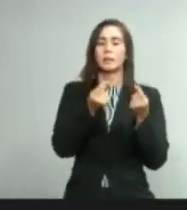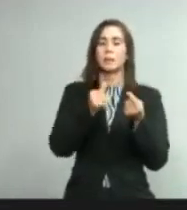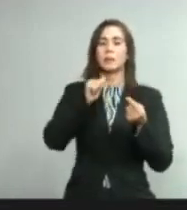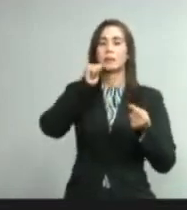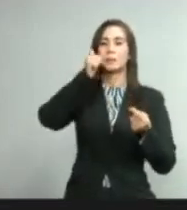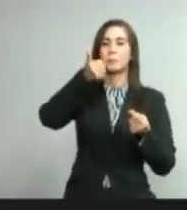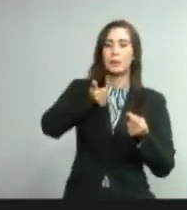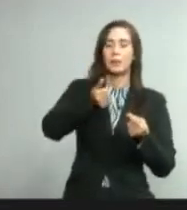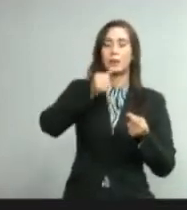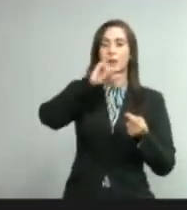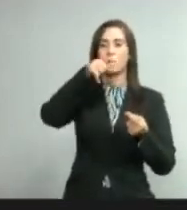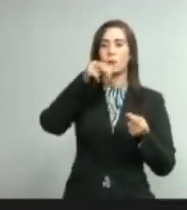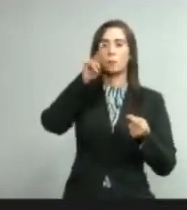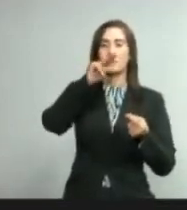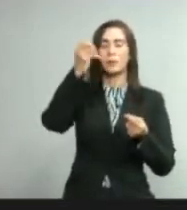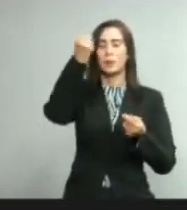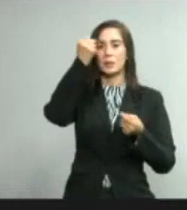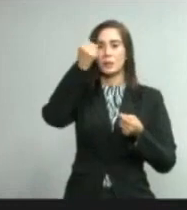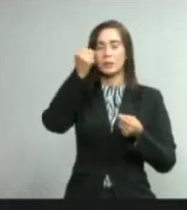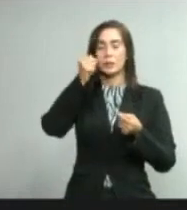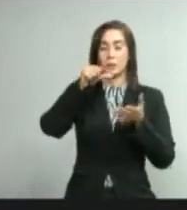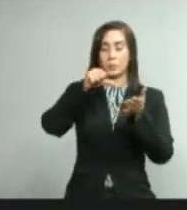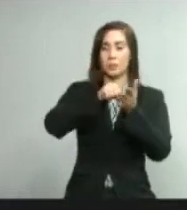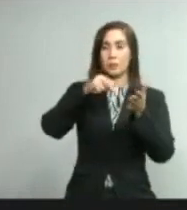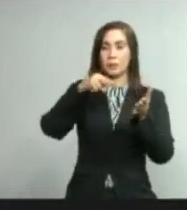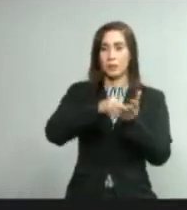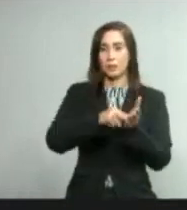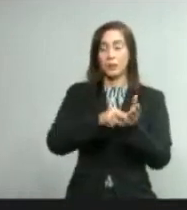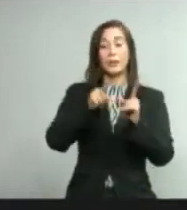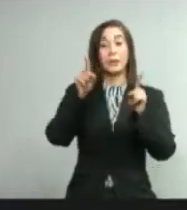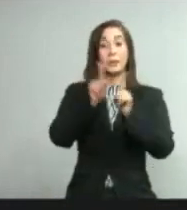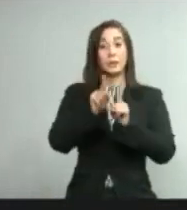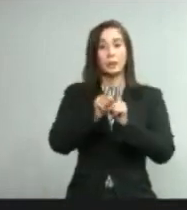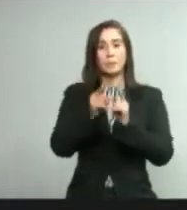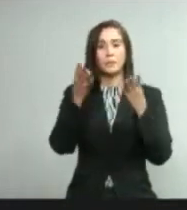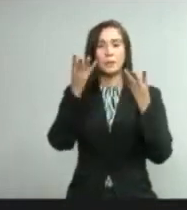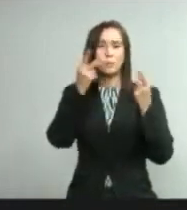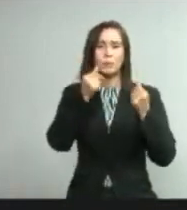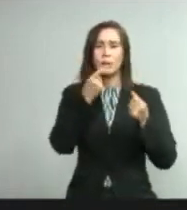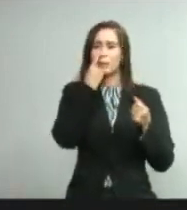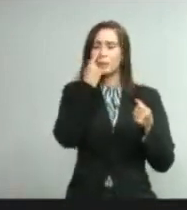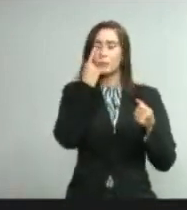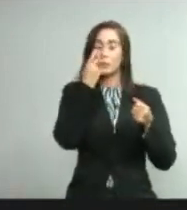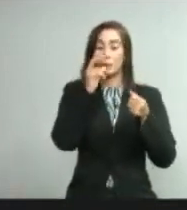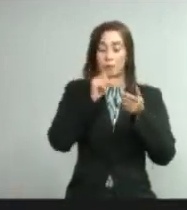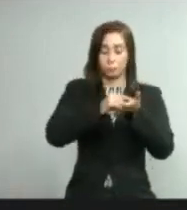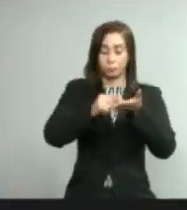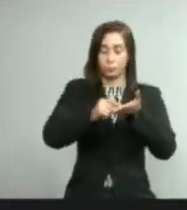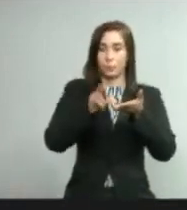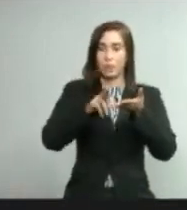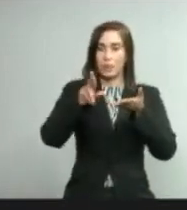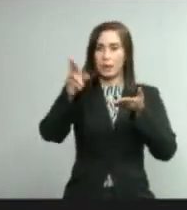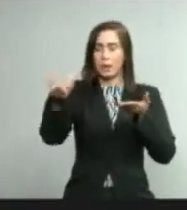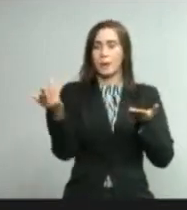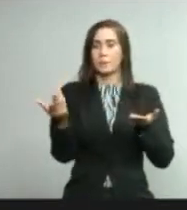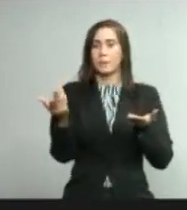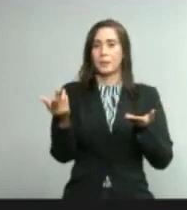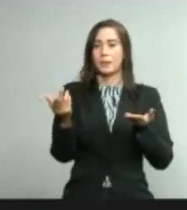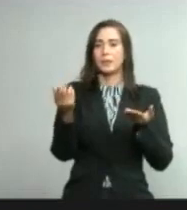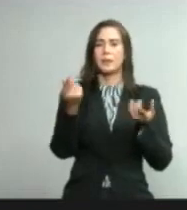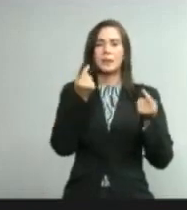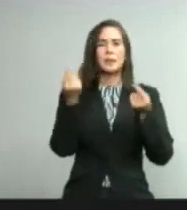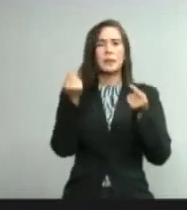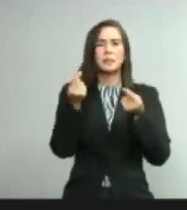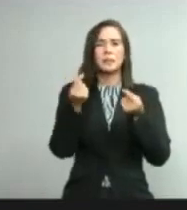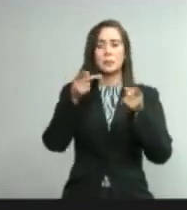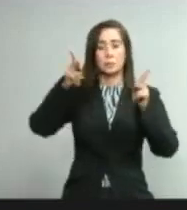intervenciones, cuántas pruebas rápidas contempla aplicar y qué harán con esos positivos que resulten.